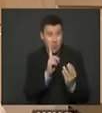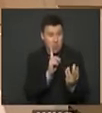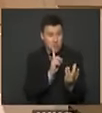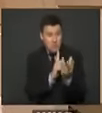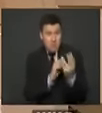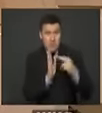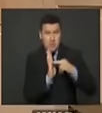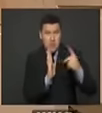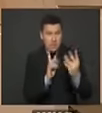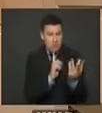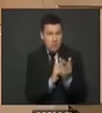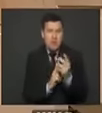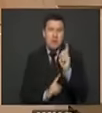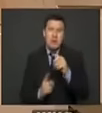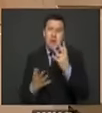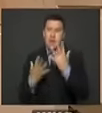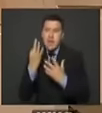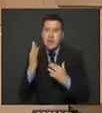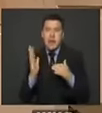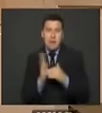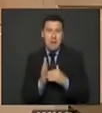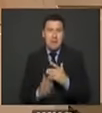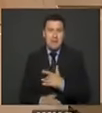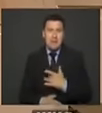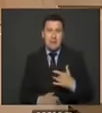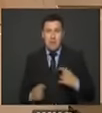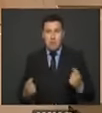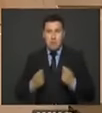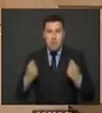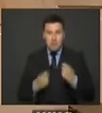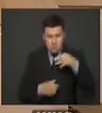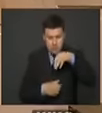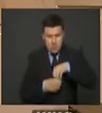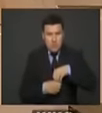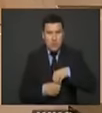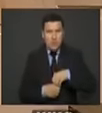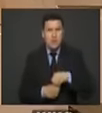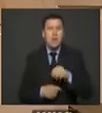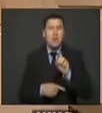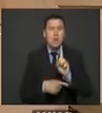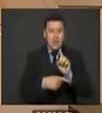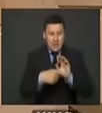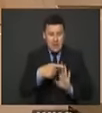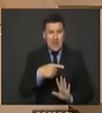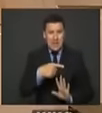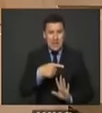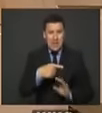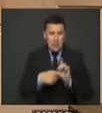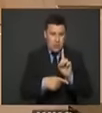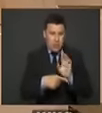o menos también 13 mil promotores de salud y se necesita la quinta parte de eso